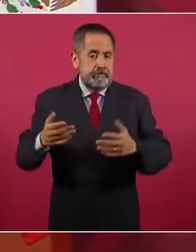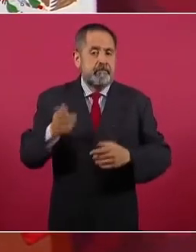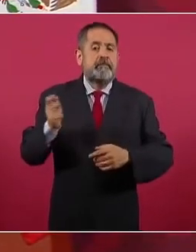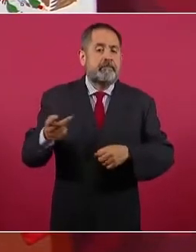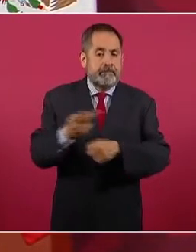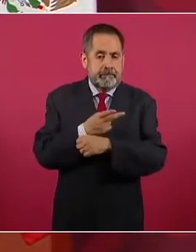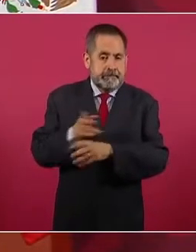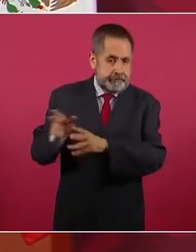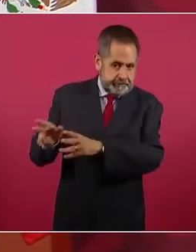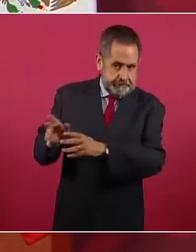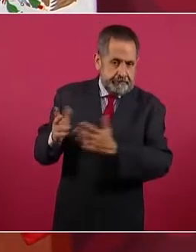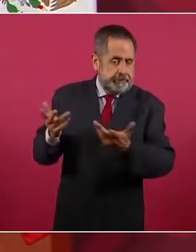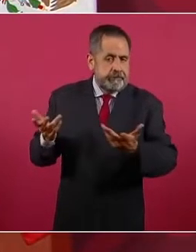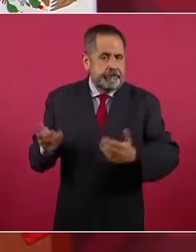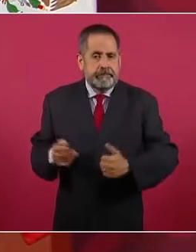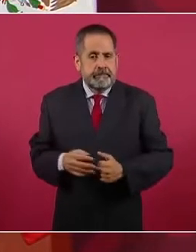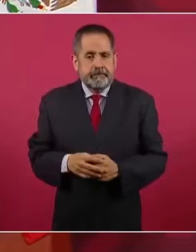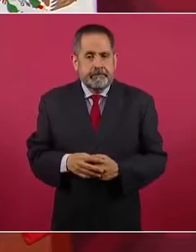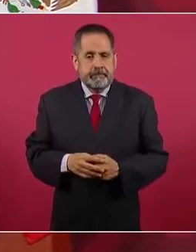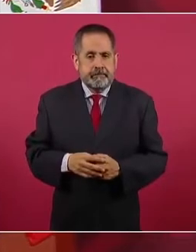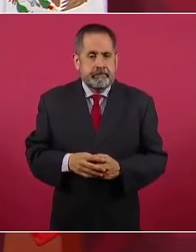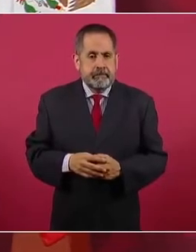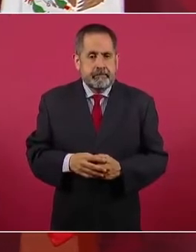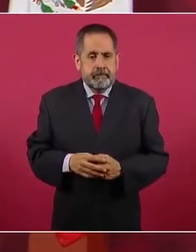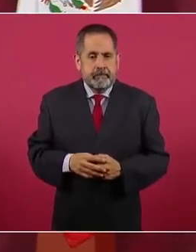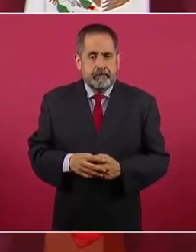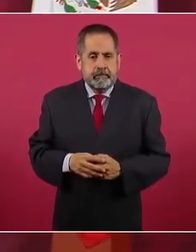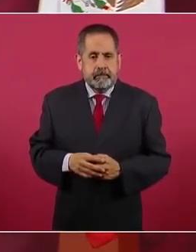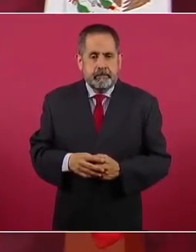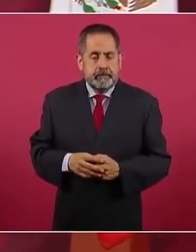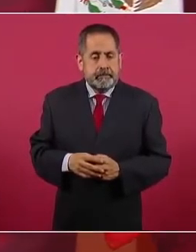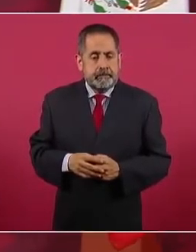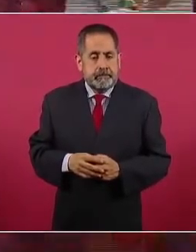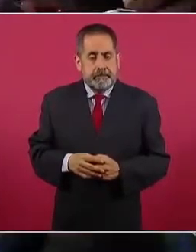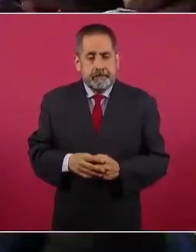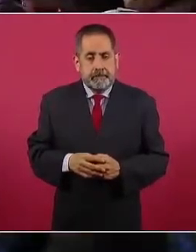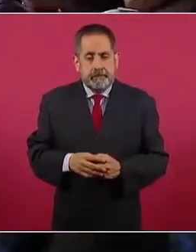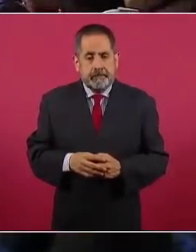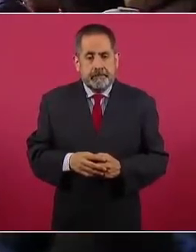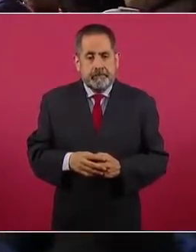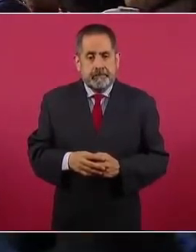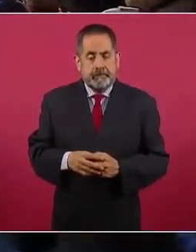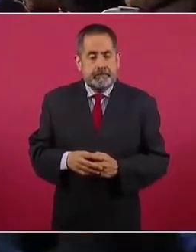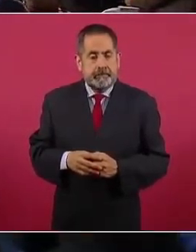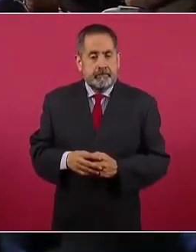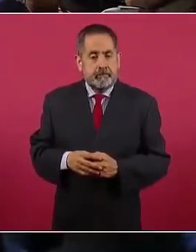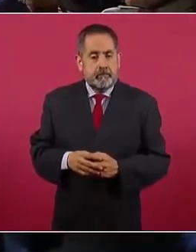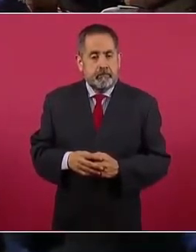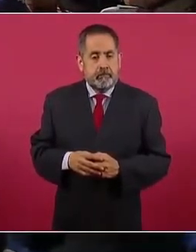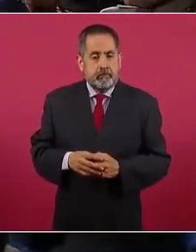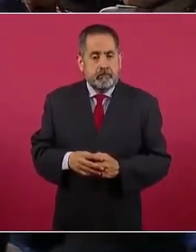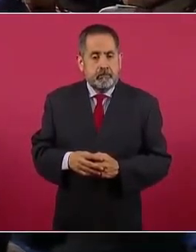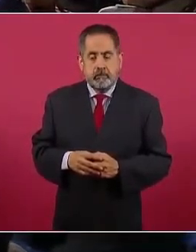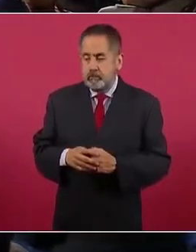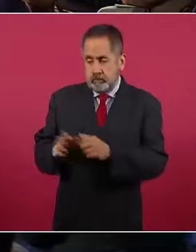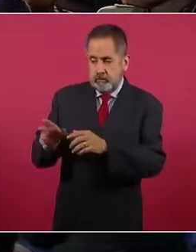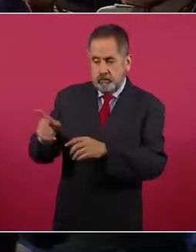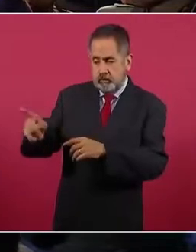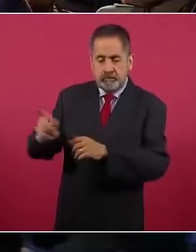de manera informal,